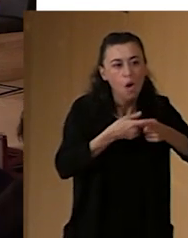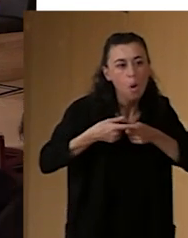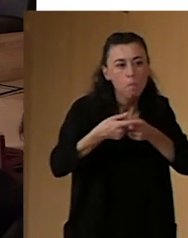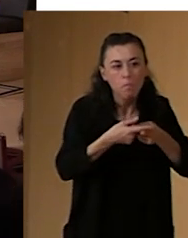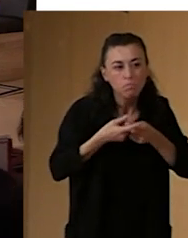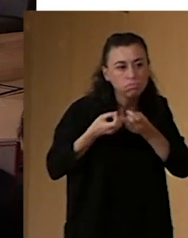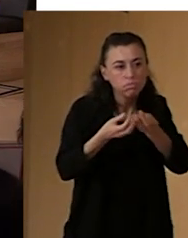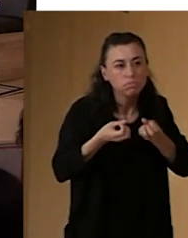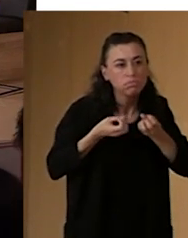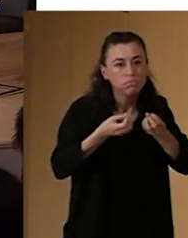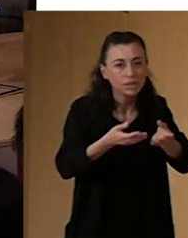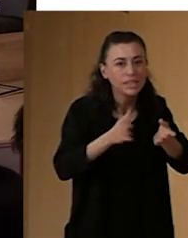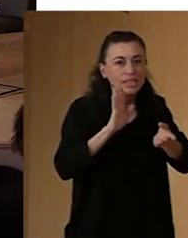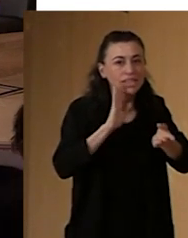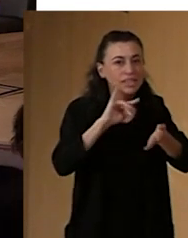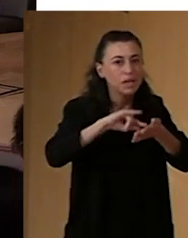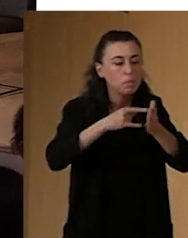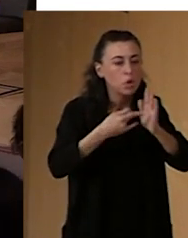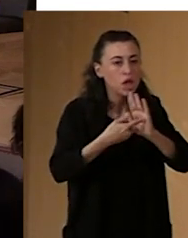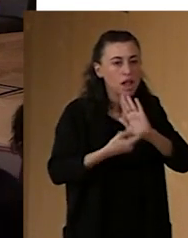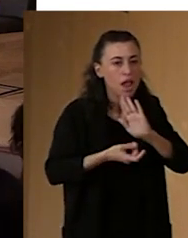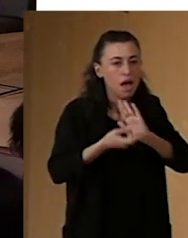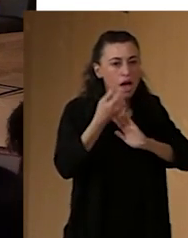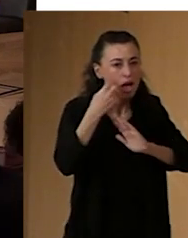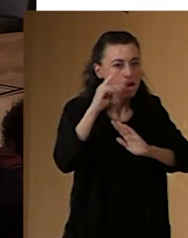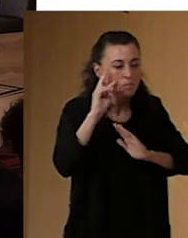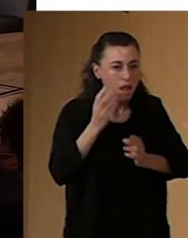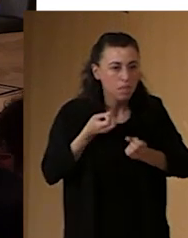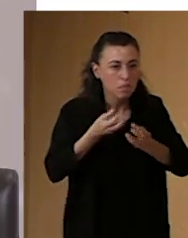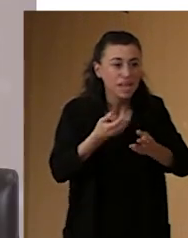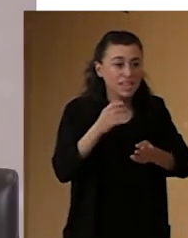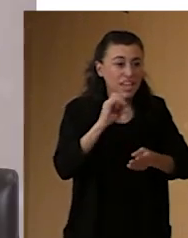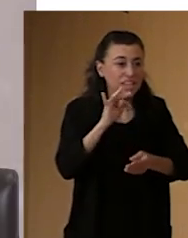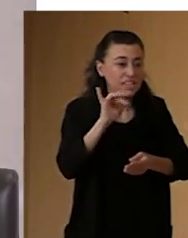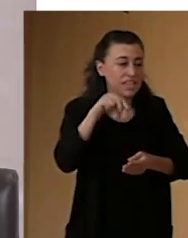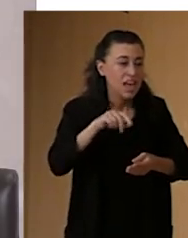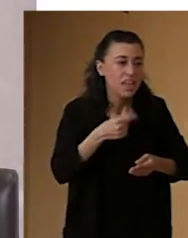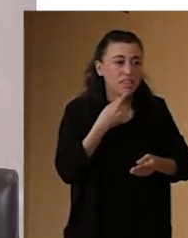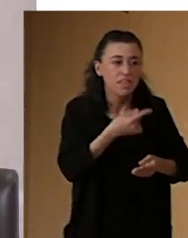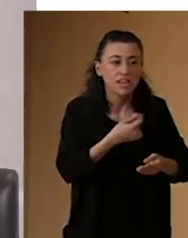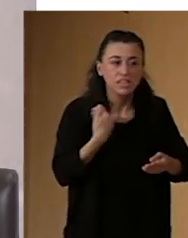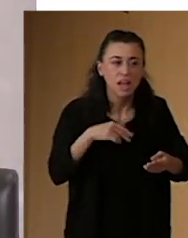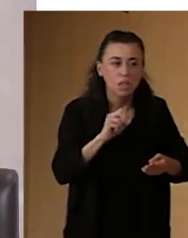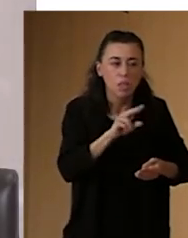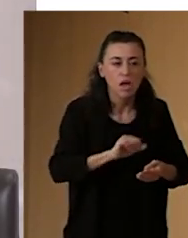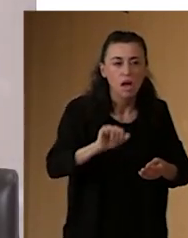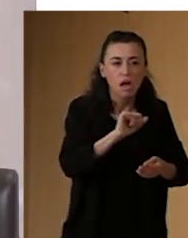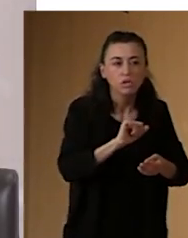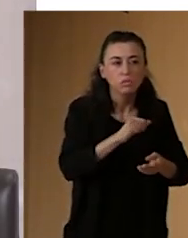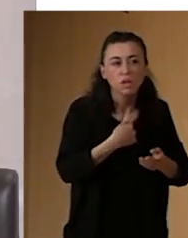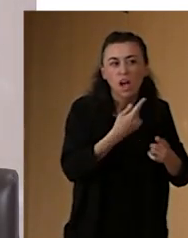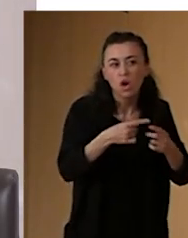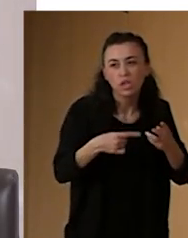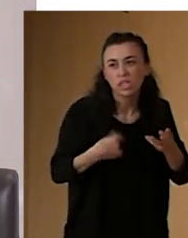experiencia de este proyecto que, como decía Cristina, llevamos 12 años y vamos a hacer hincapié en algunas cosas que muchas ya se han dicho